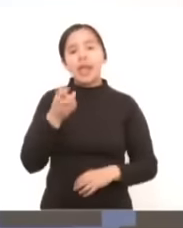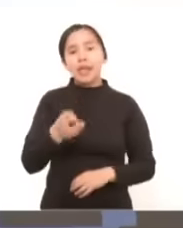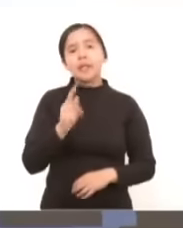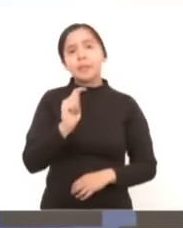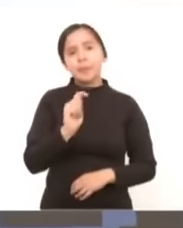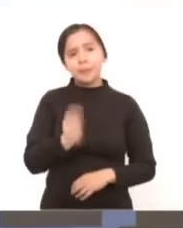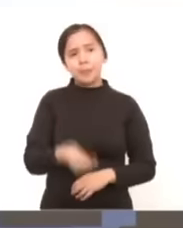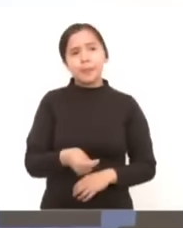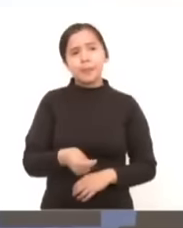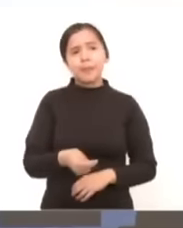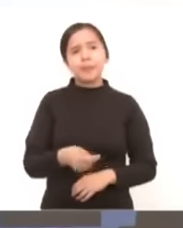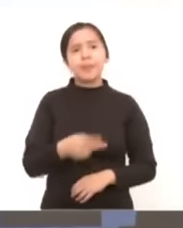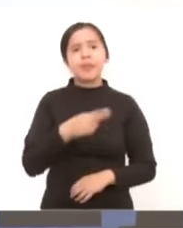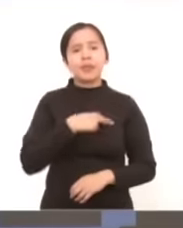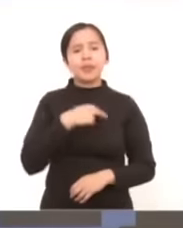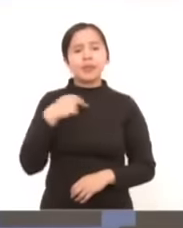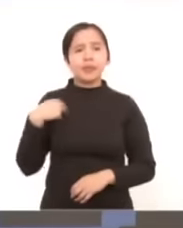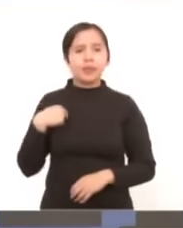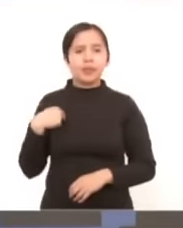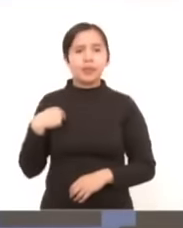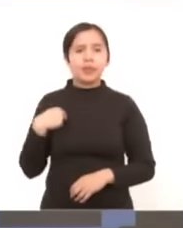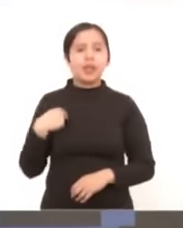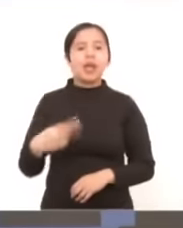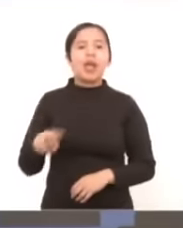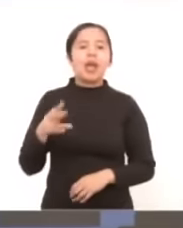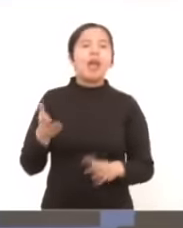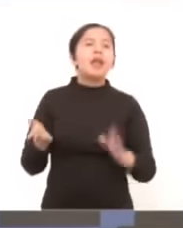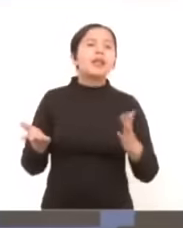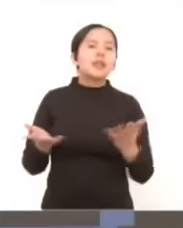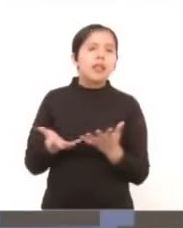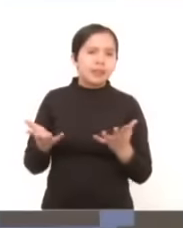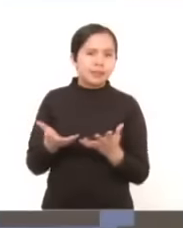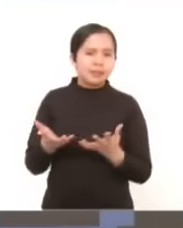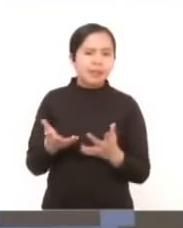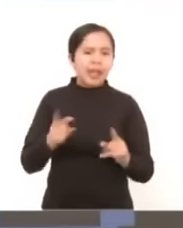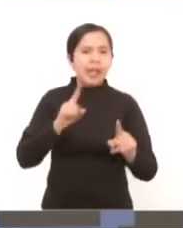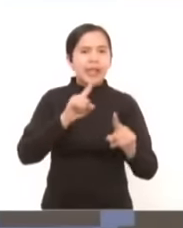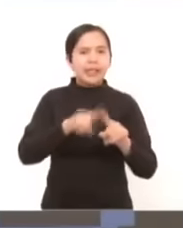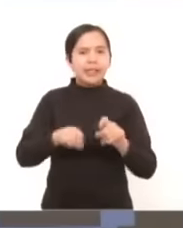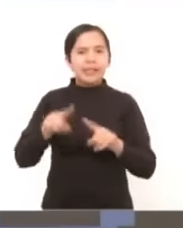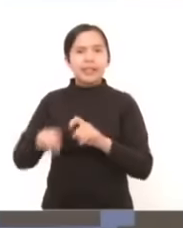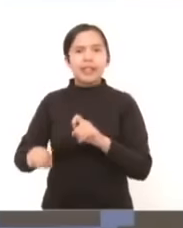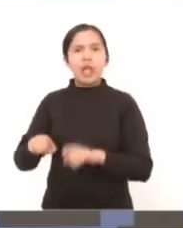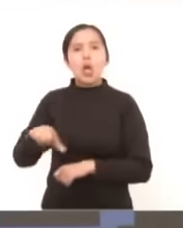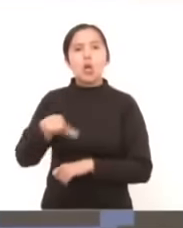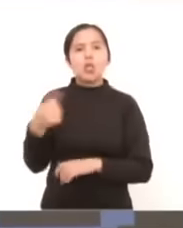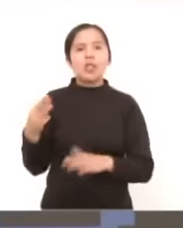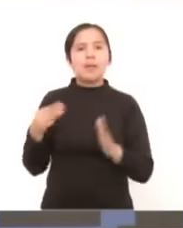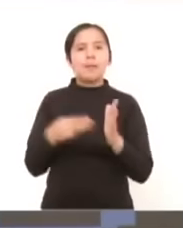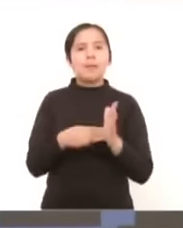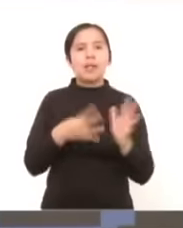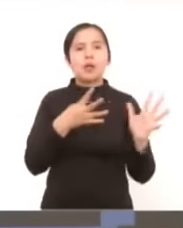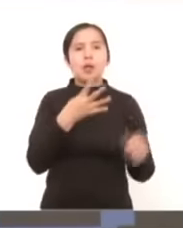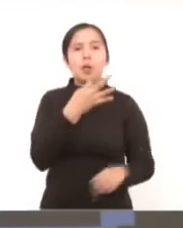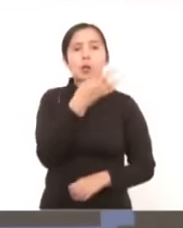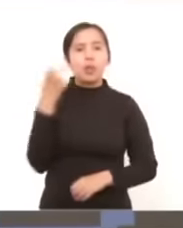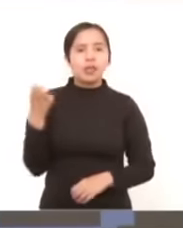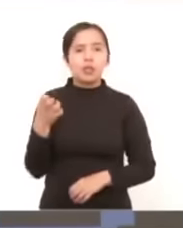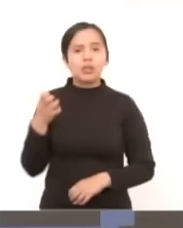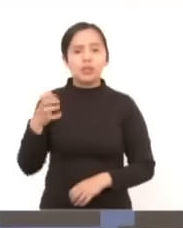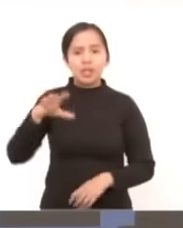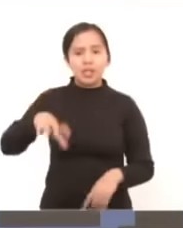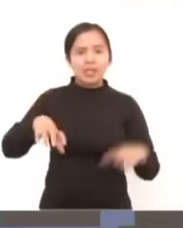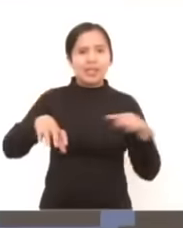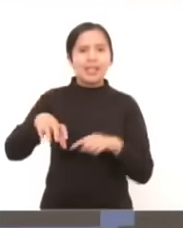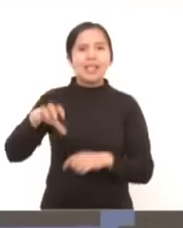a quitar de encima vamos a eliminar 11 mil 400 toneladas